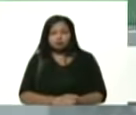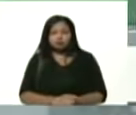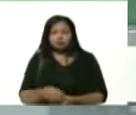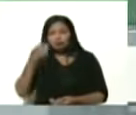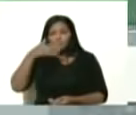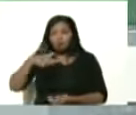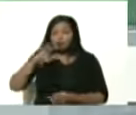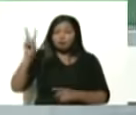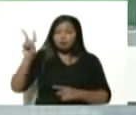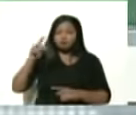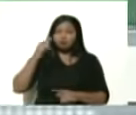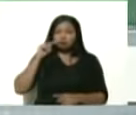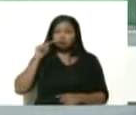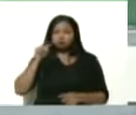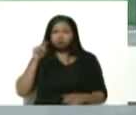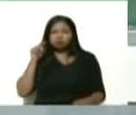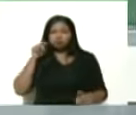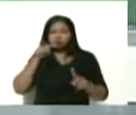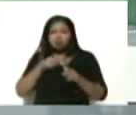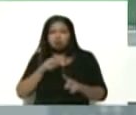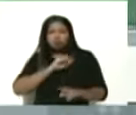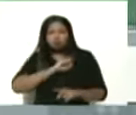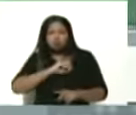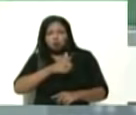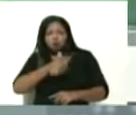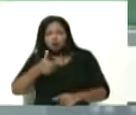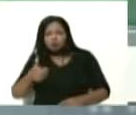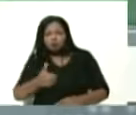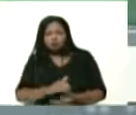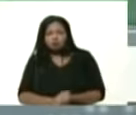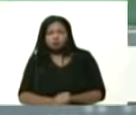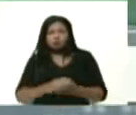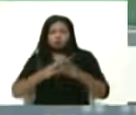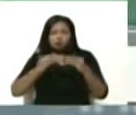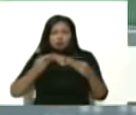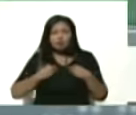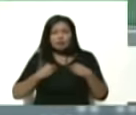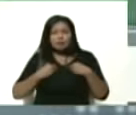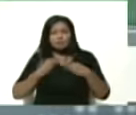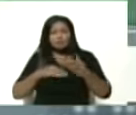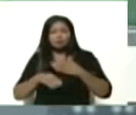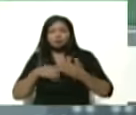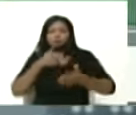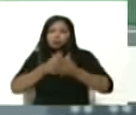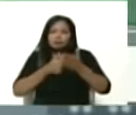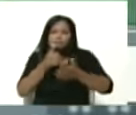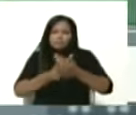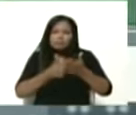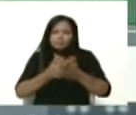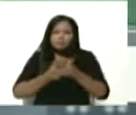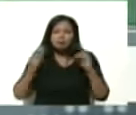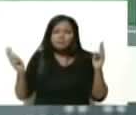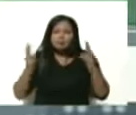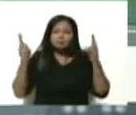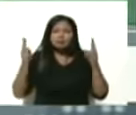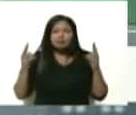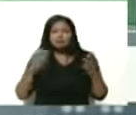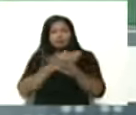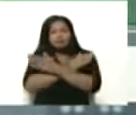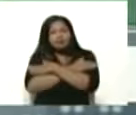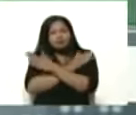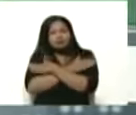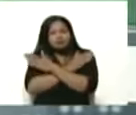de Venezuela de ahí venimos de ahí somos y ahí toda la vida estaremos batallando y venciendo felicidades